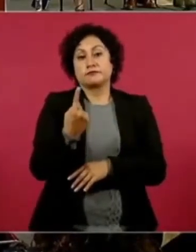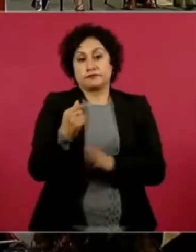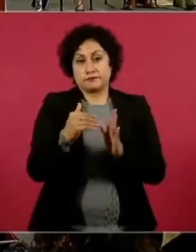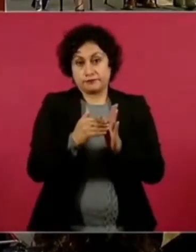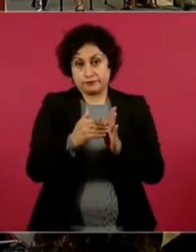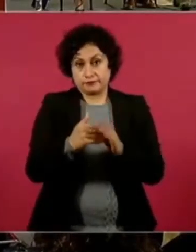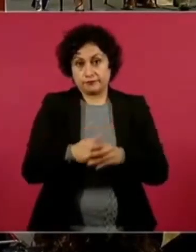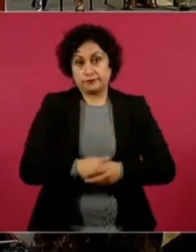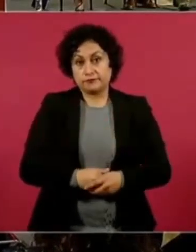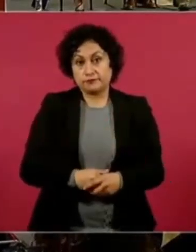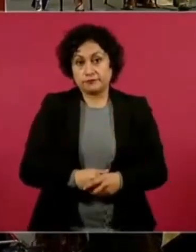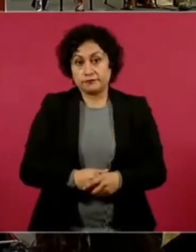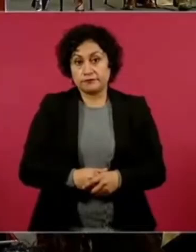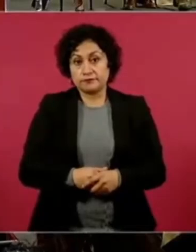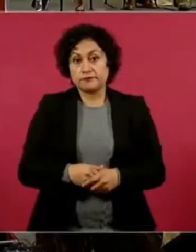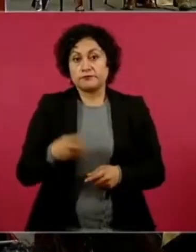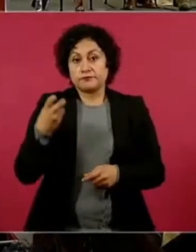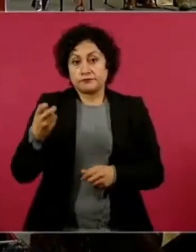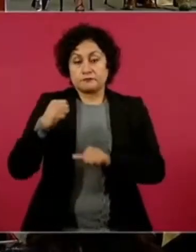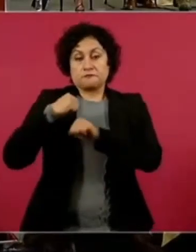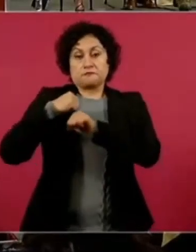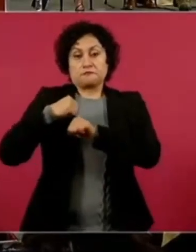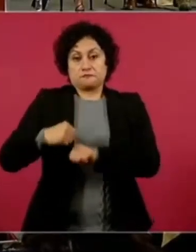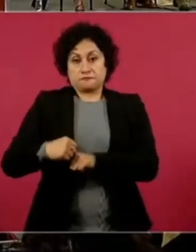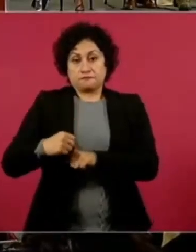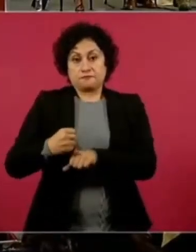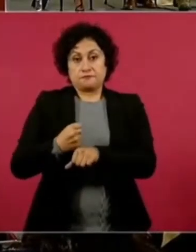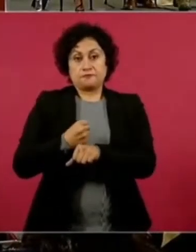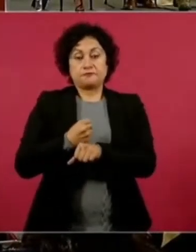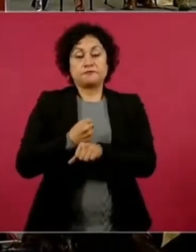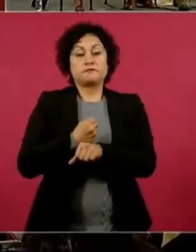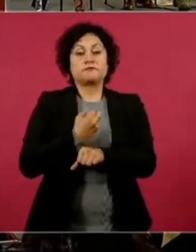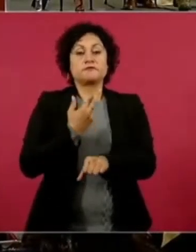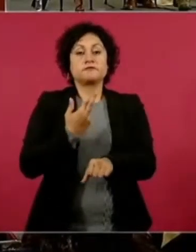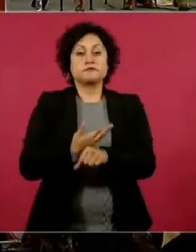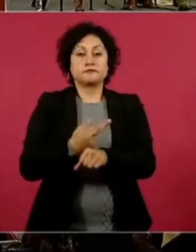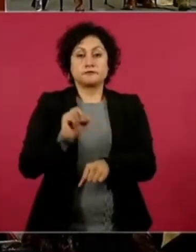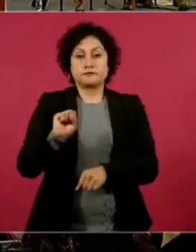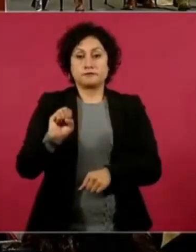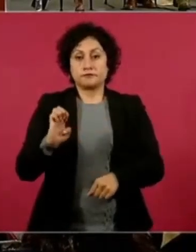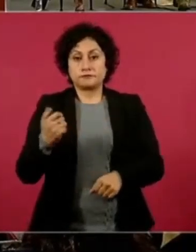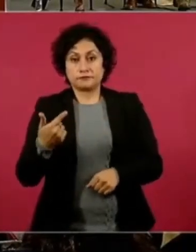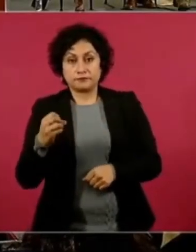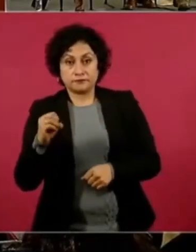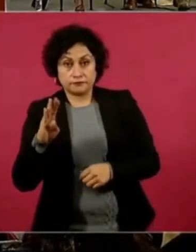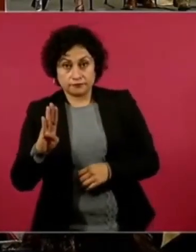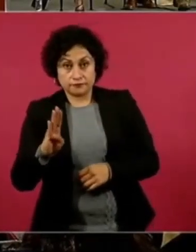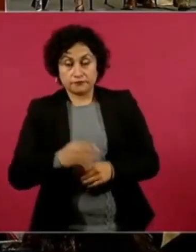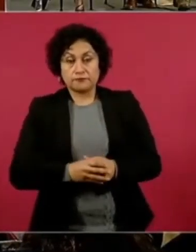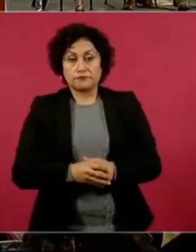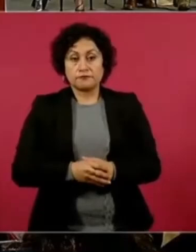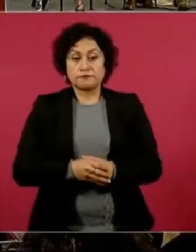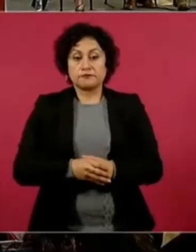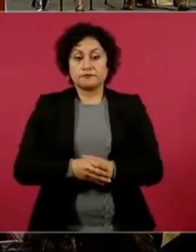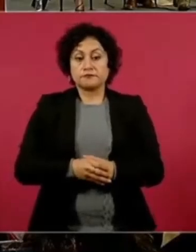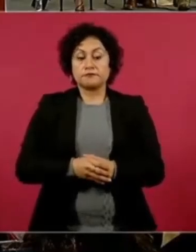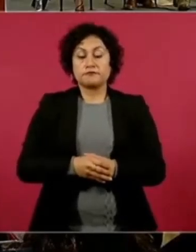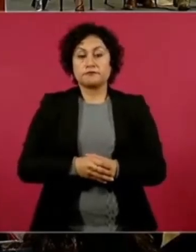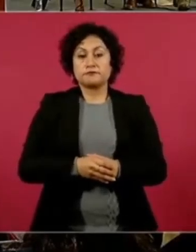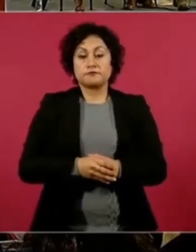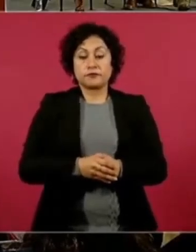Estas son gestionadas por la Secretaría de Gobernación, distribuidas